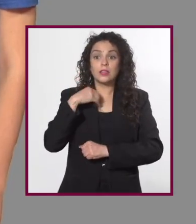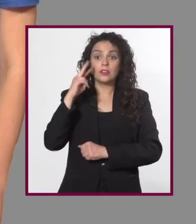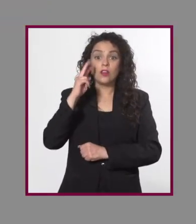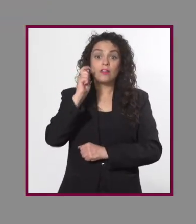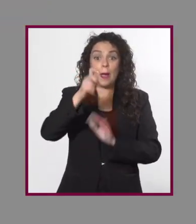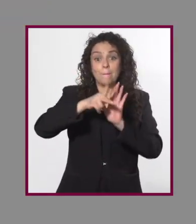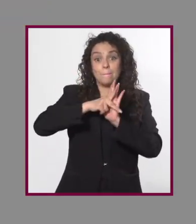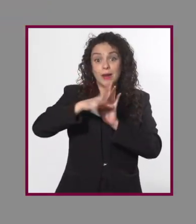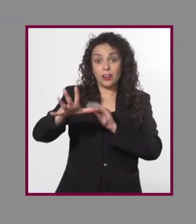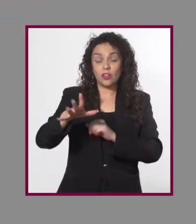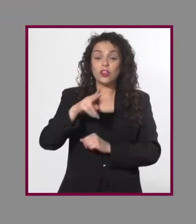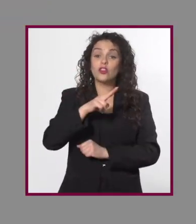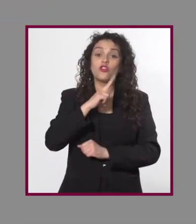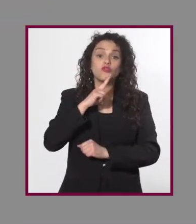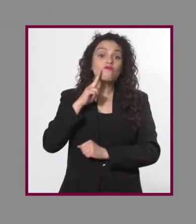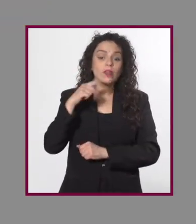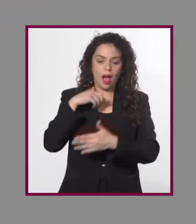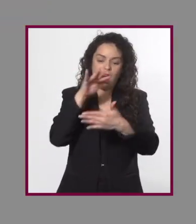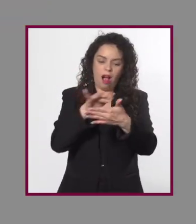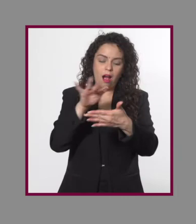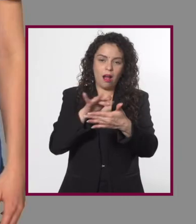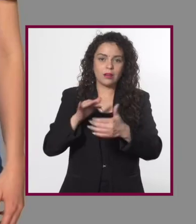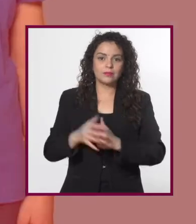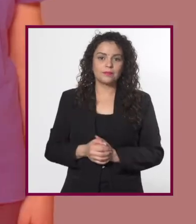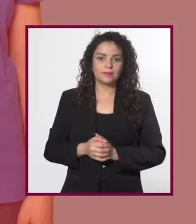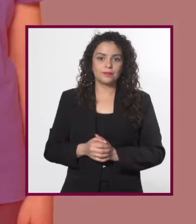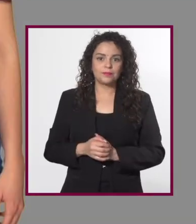leo las noticias de mis dos periódicos preferidos.